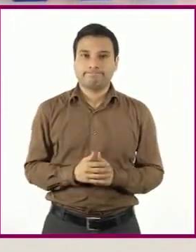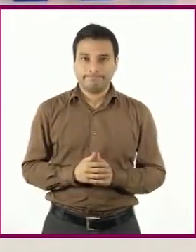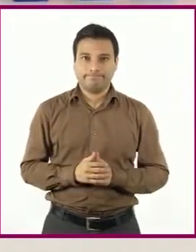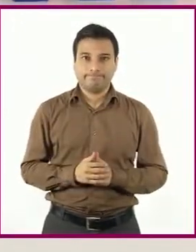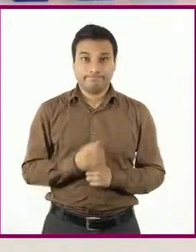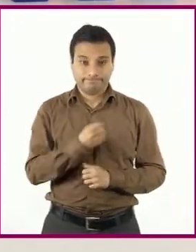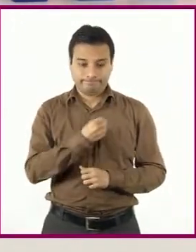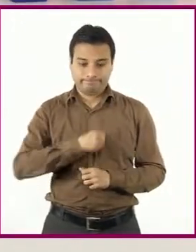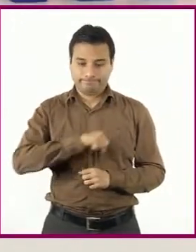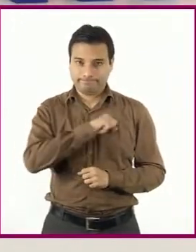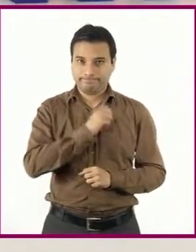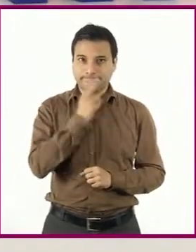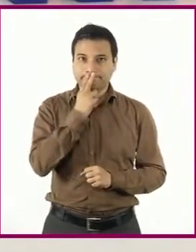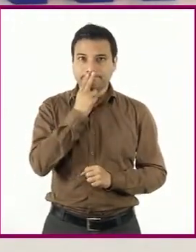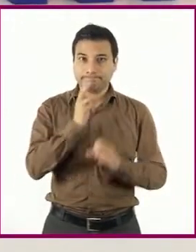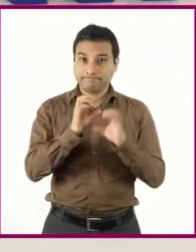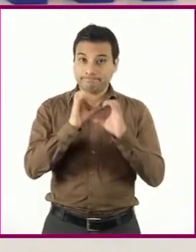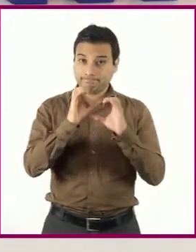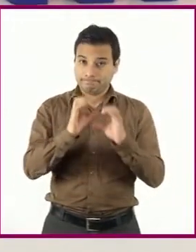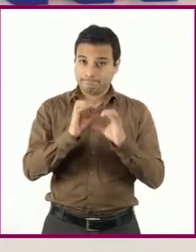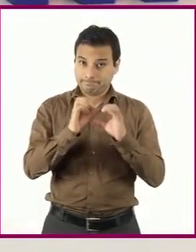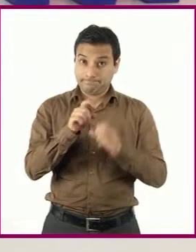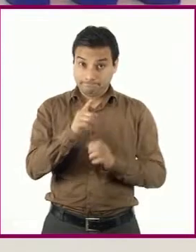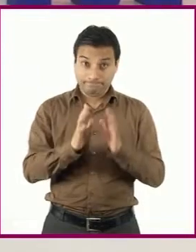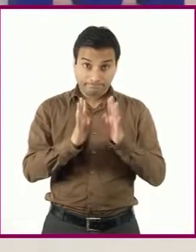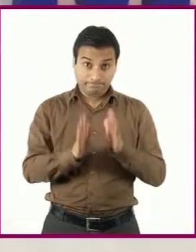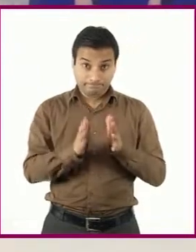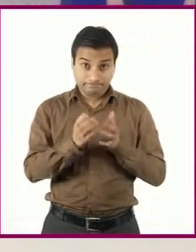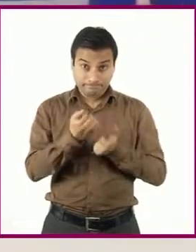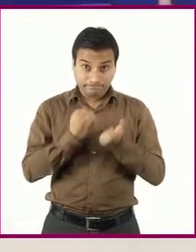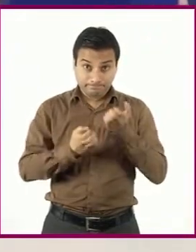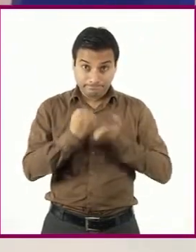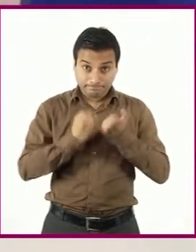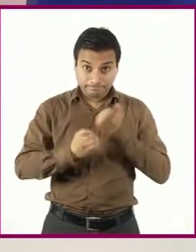Nuestra salud es lo primero. Además, ¿ya hicieron algo de ejercicio?